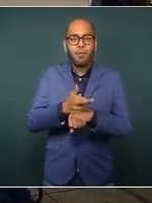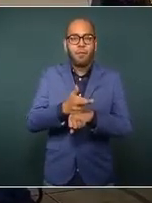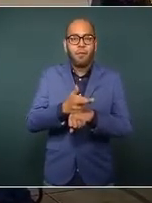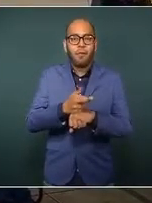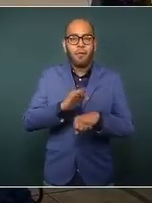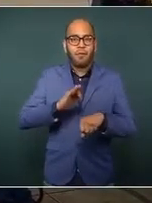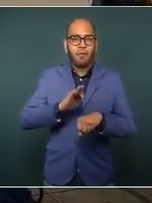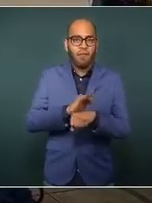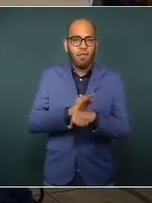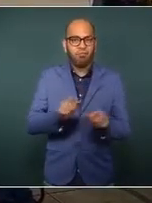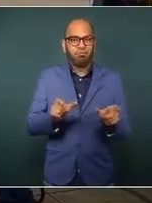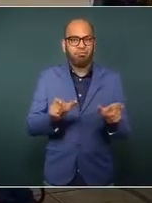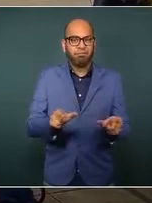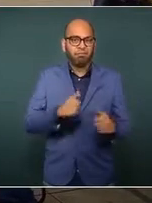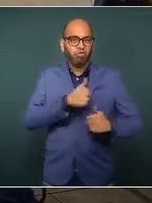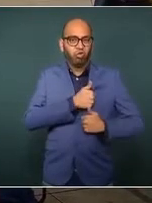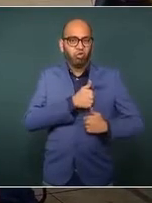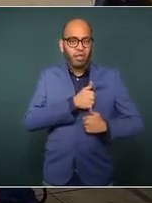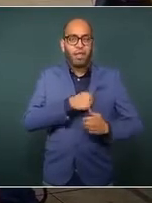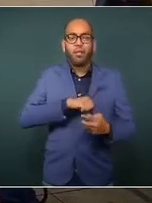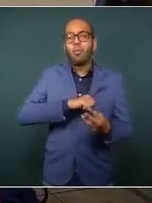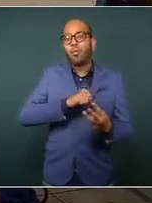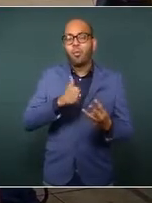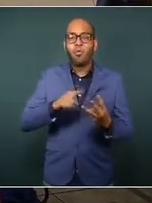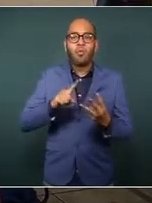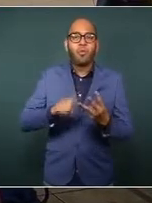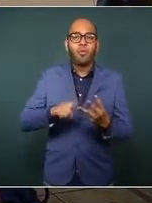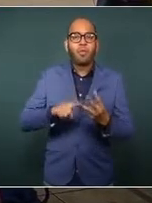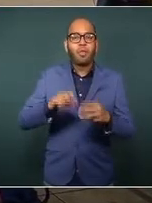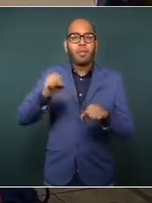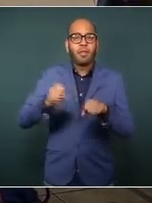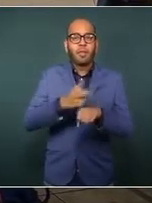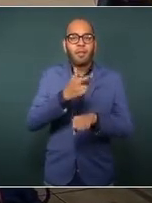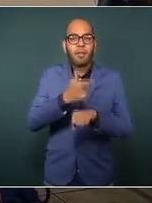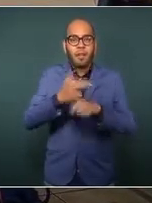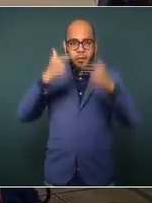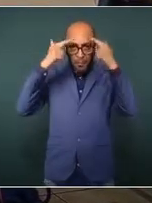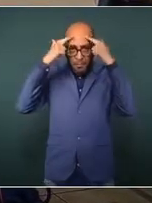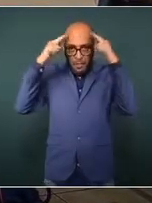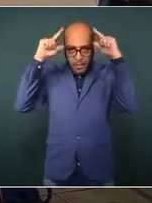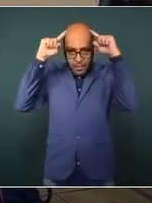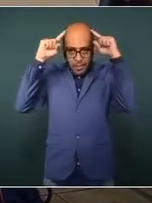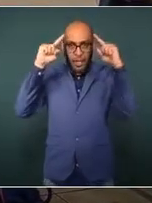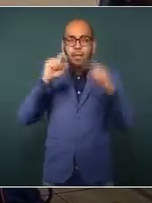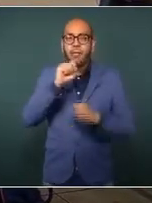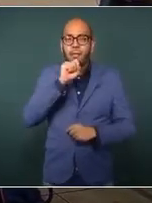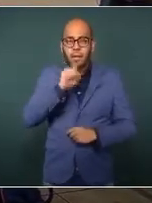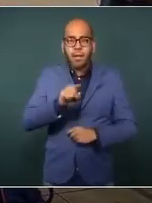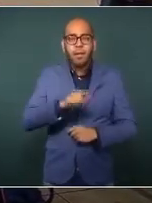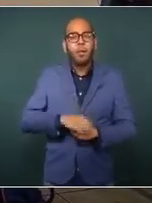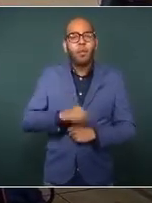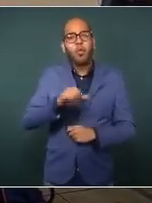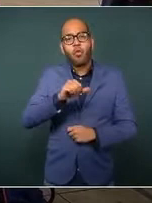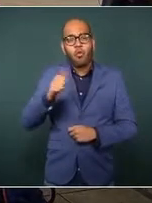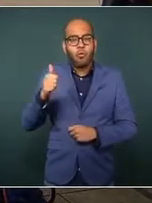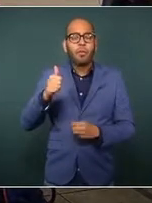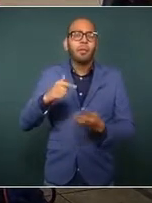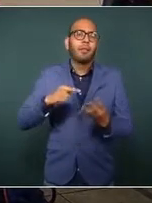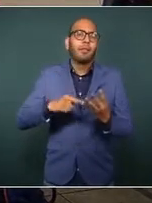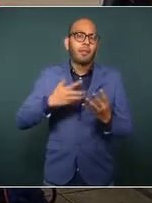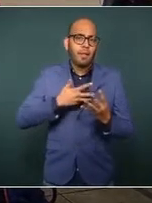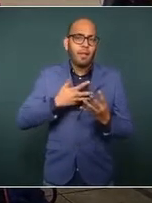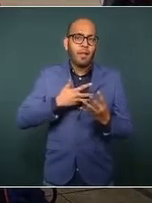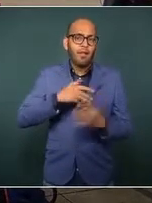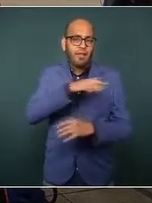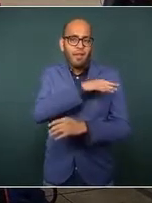almirante, secretario de Marina, al comandante de la Guardia Nacional, nuestro querido paisano,